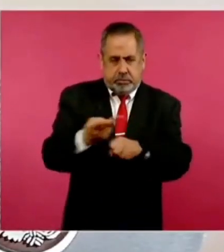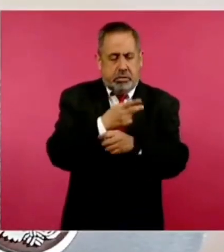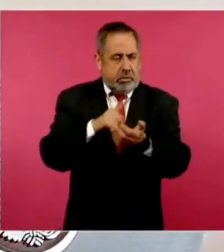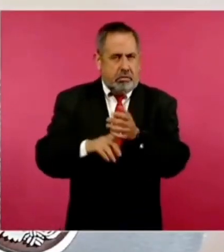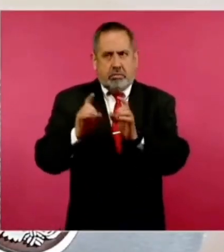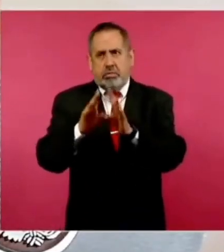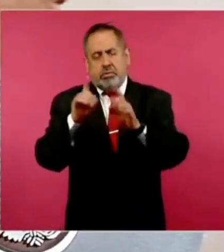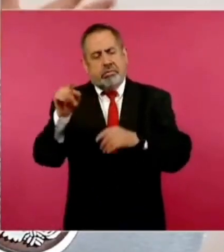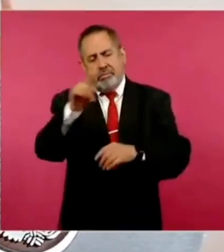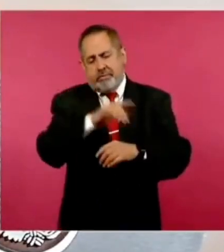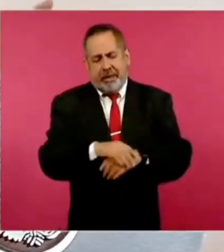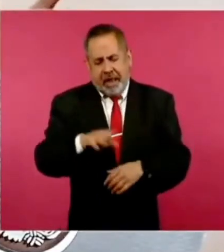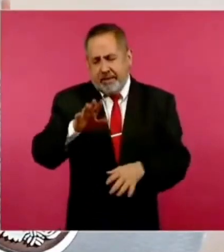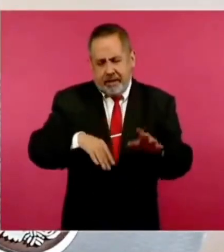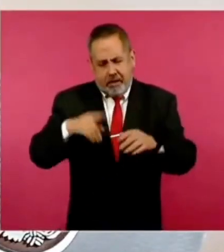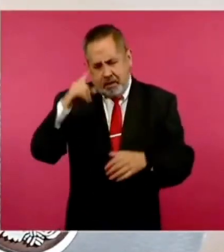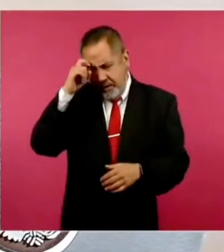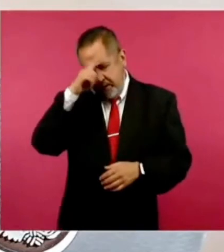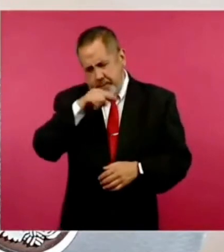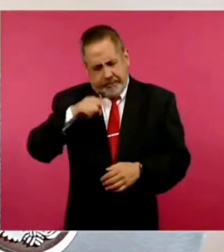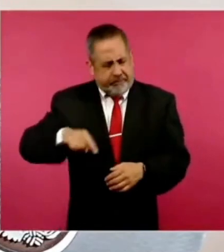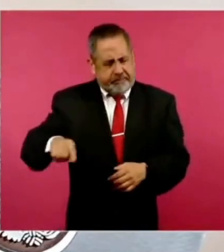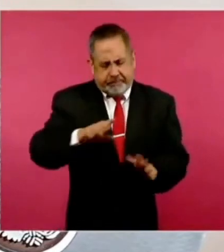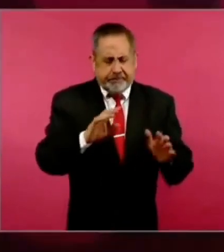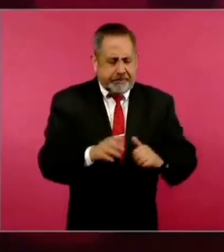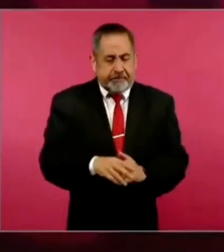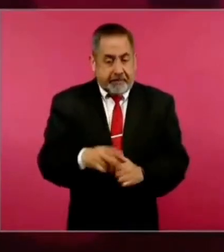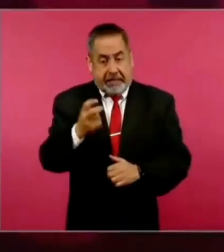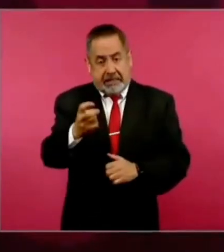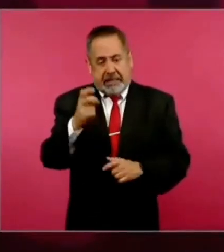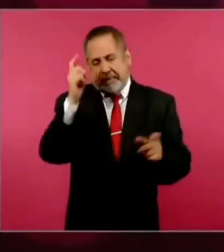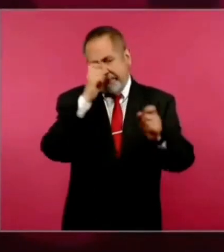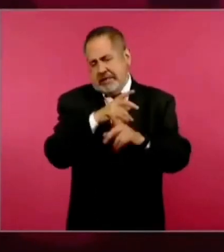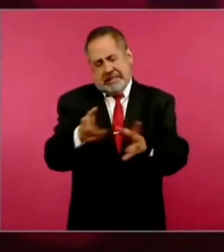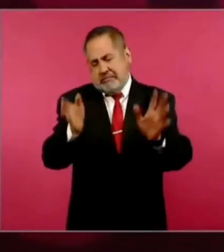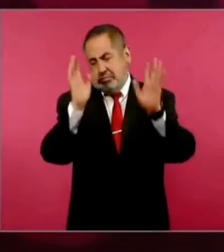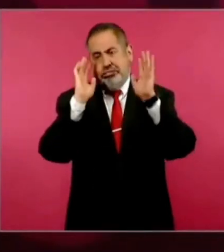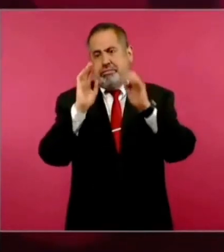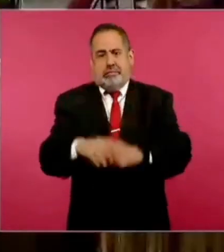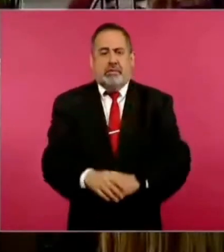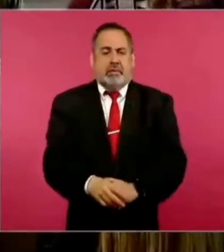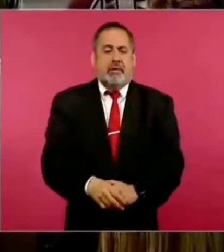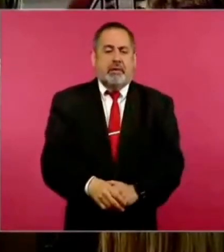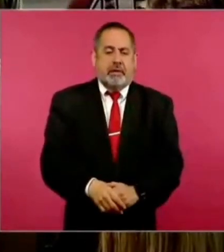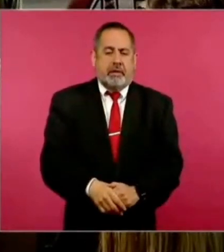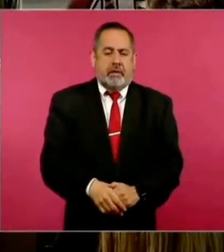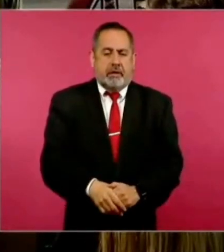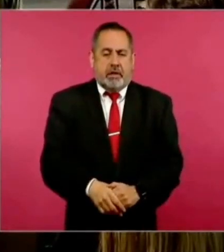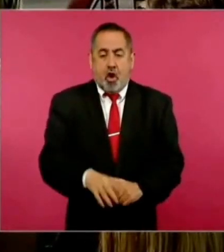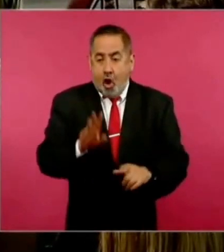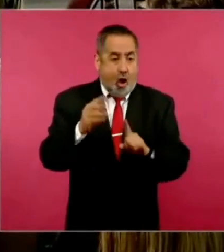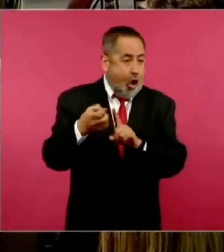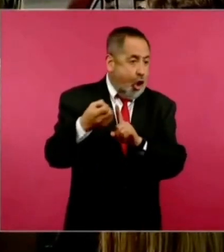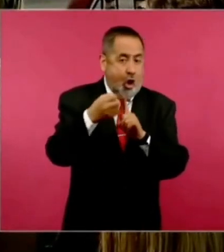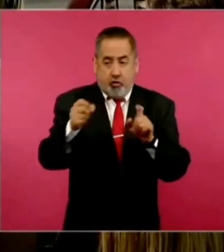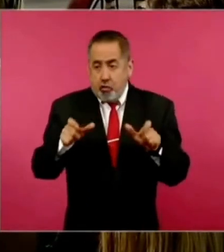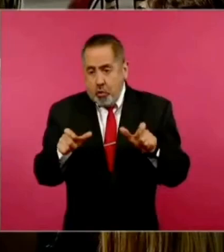Es muy difícil ya en una situación así poner orden,